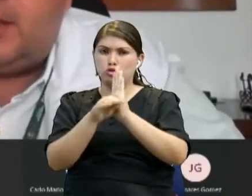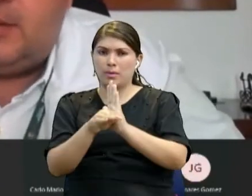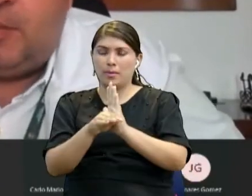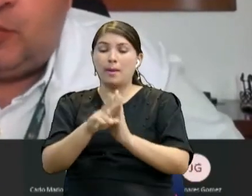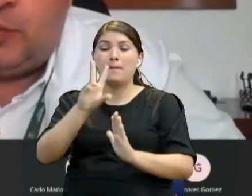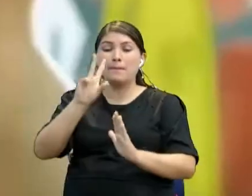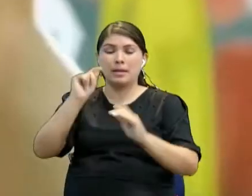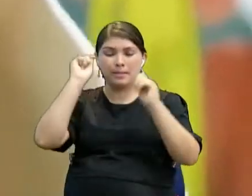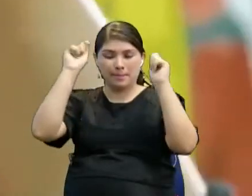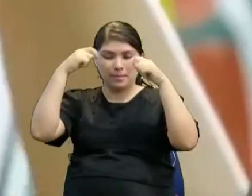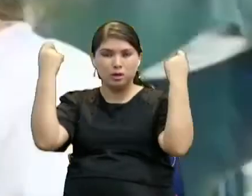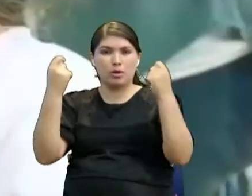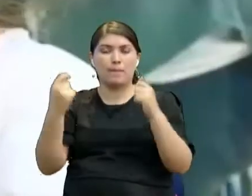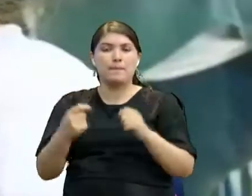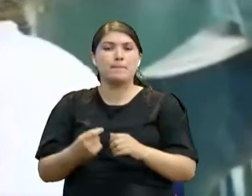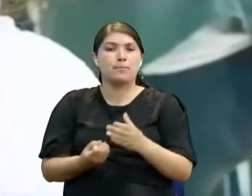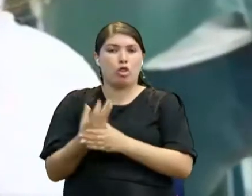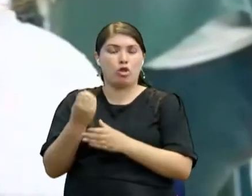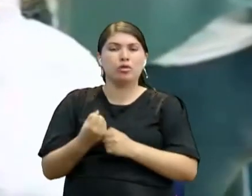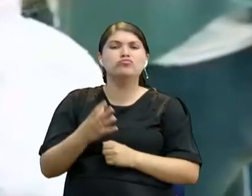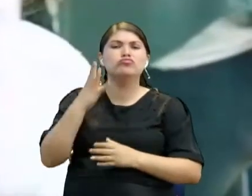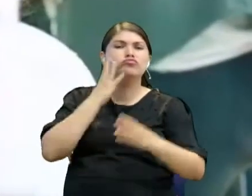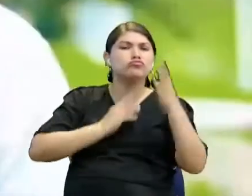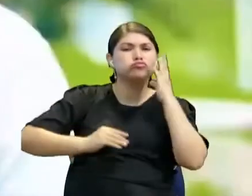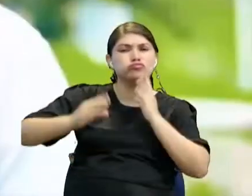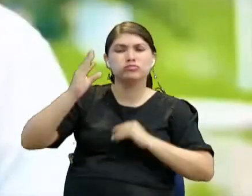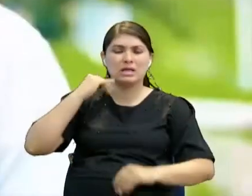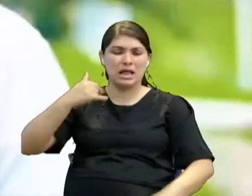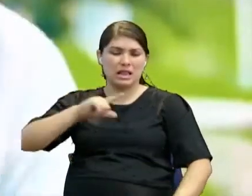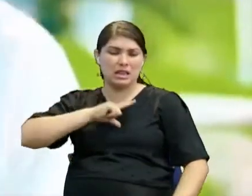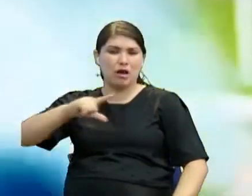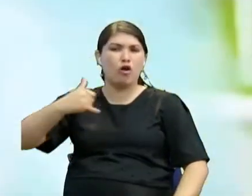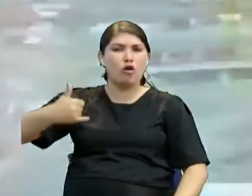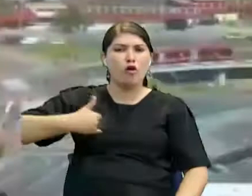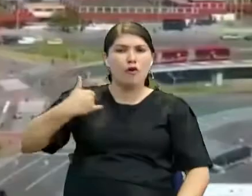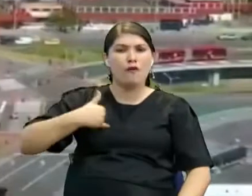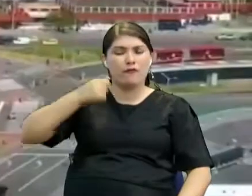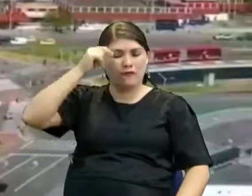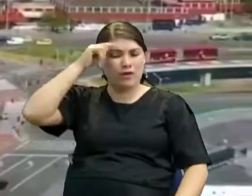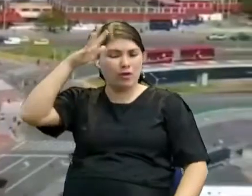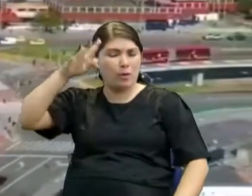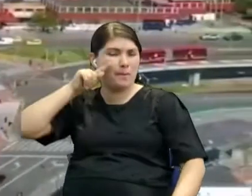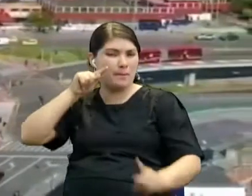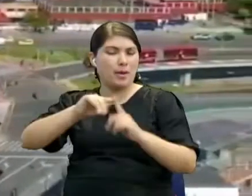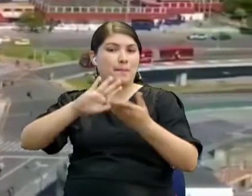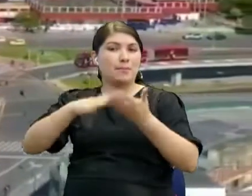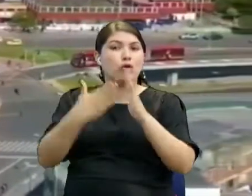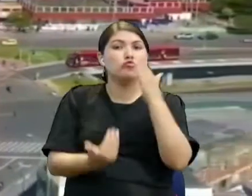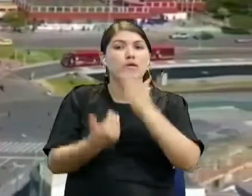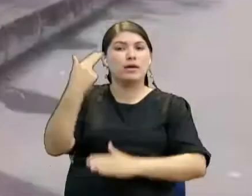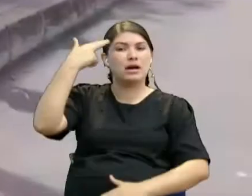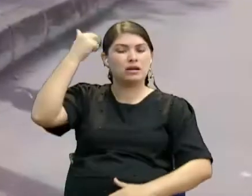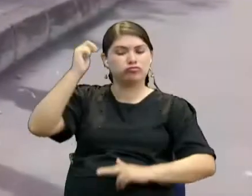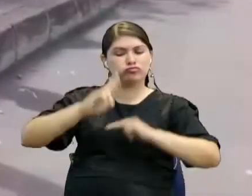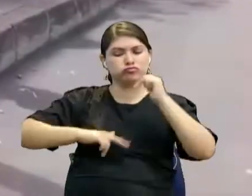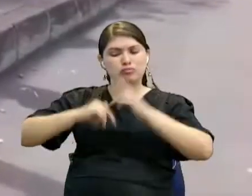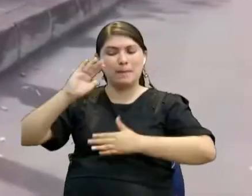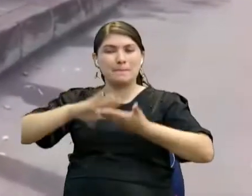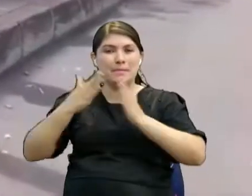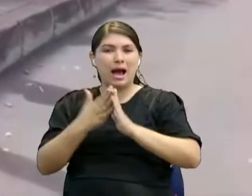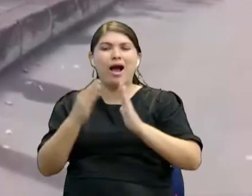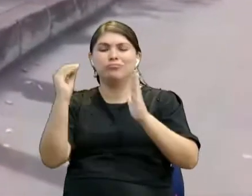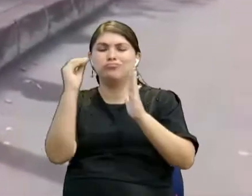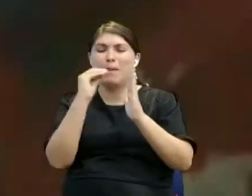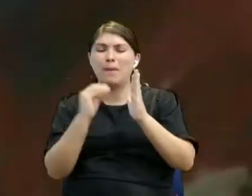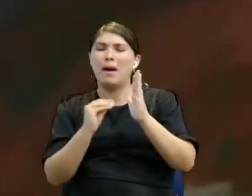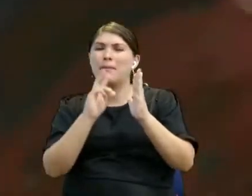20 metas de proyectos. Experiencias de liderazgo juveniles, filosofía por la paz, nuevos retos para la construcción de paz son algunas de